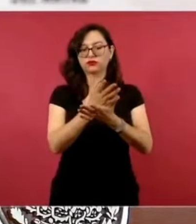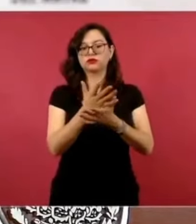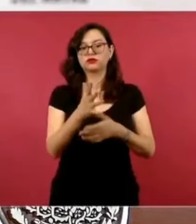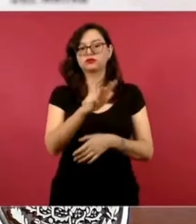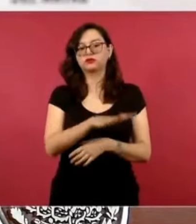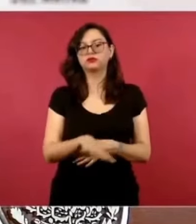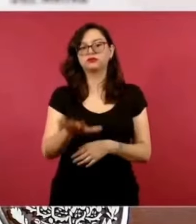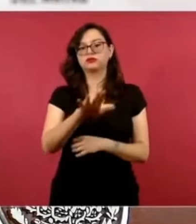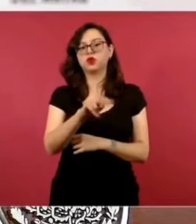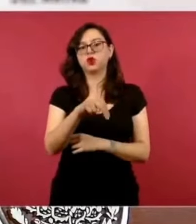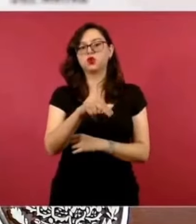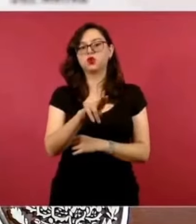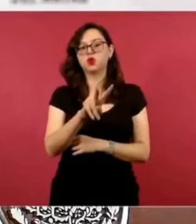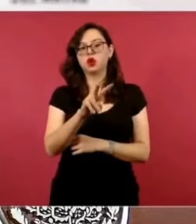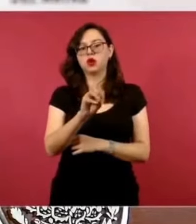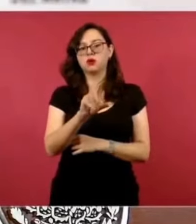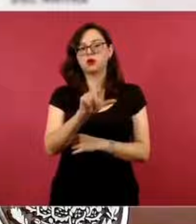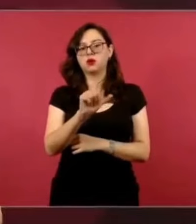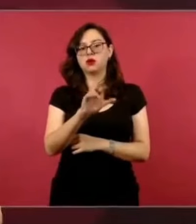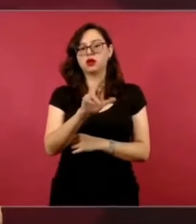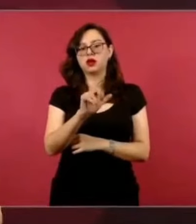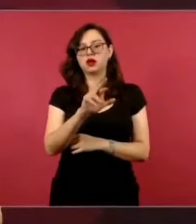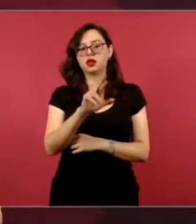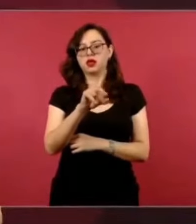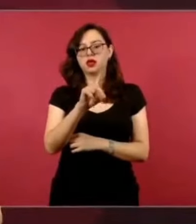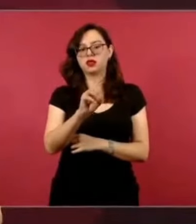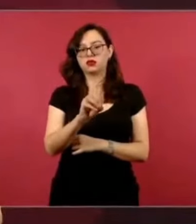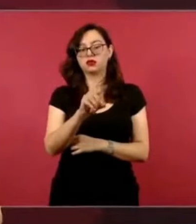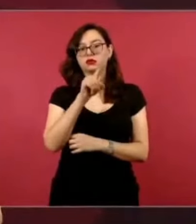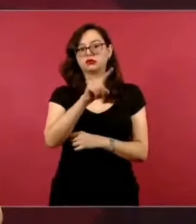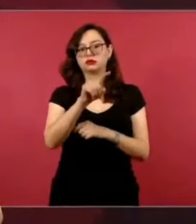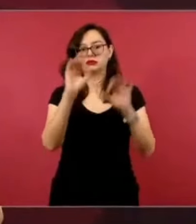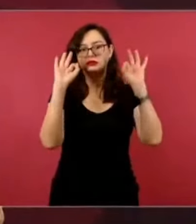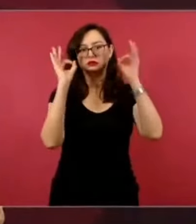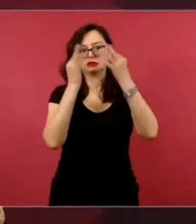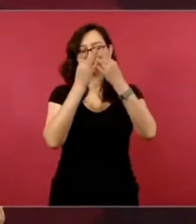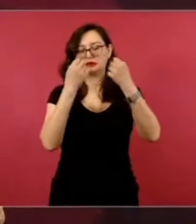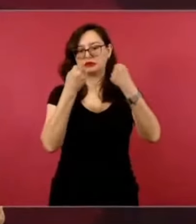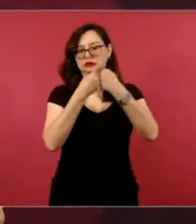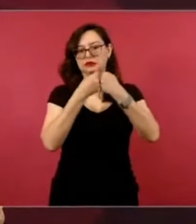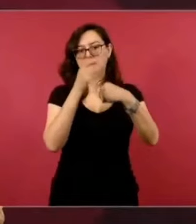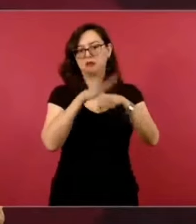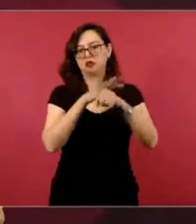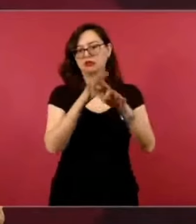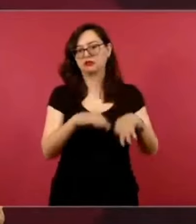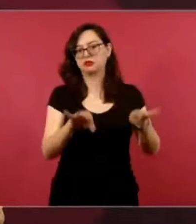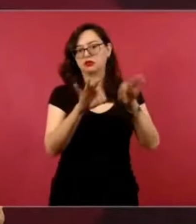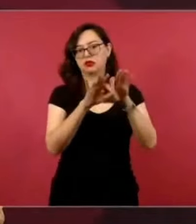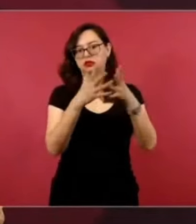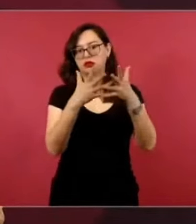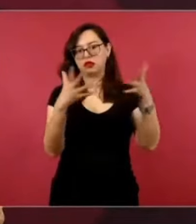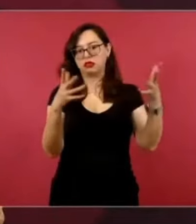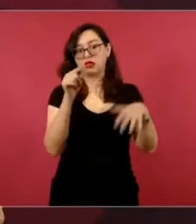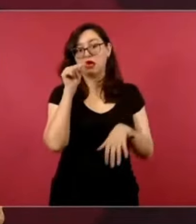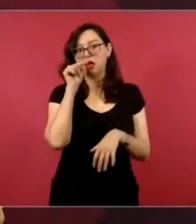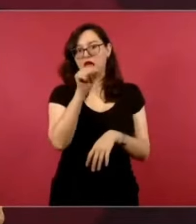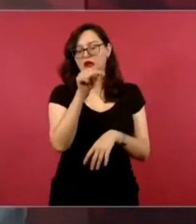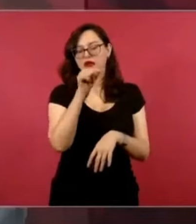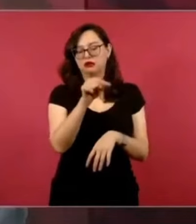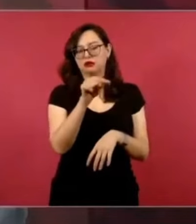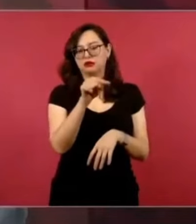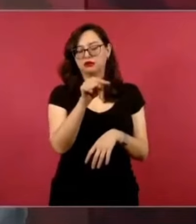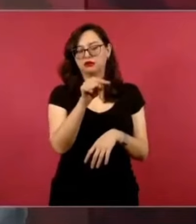Laredo, que es la principal aduana terrestre del país. Por ahí ingresa